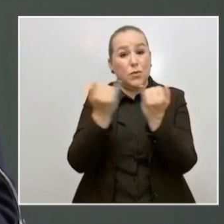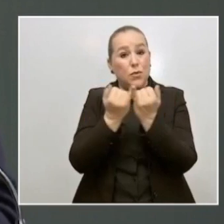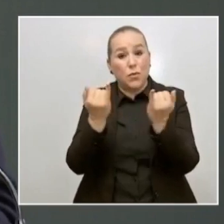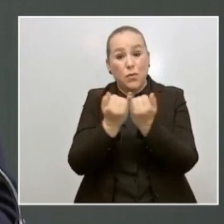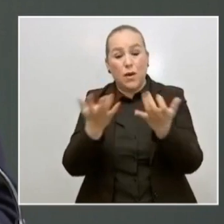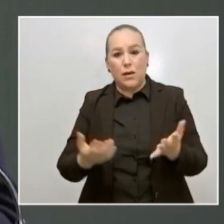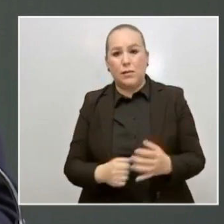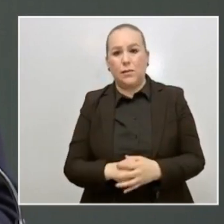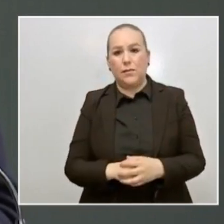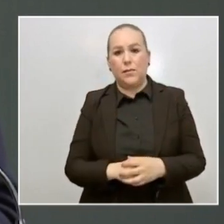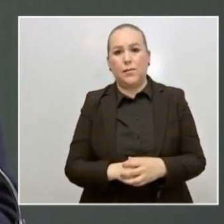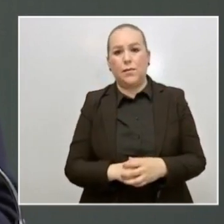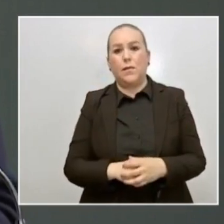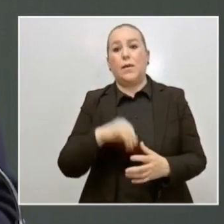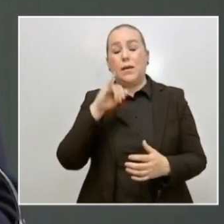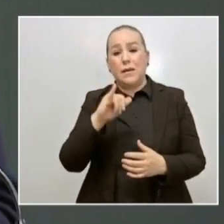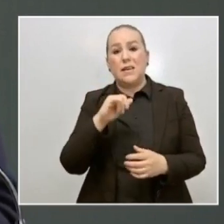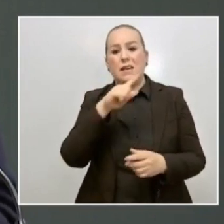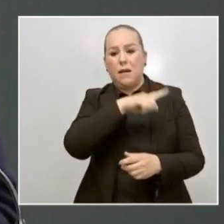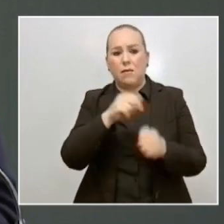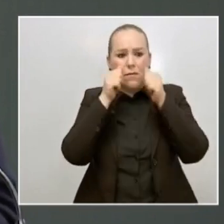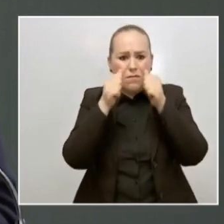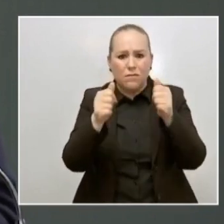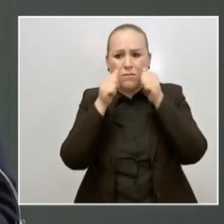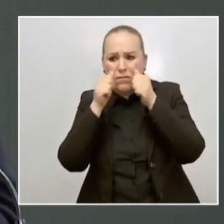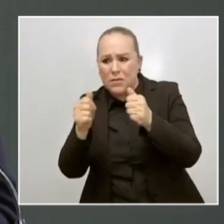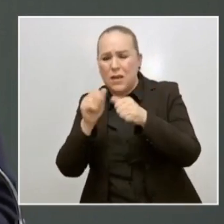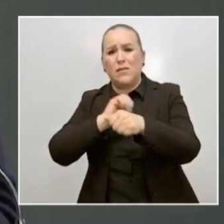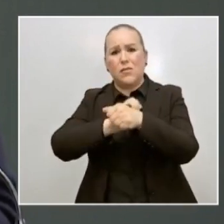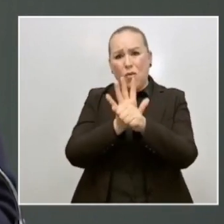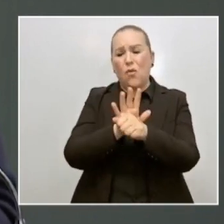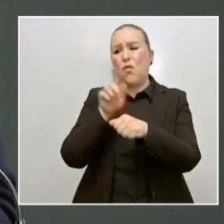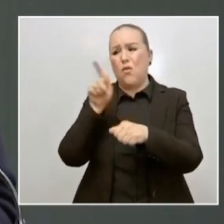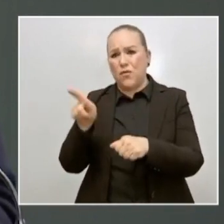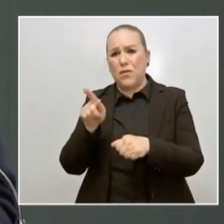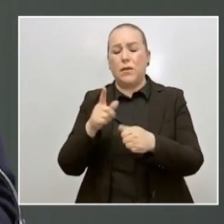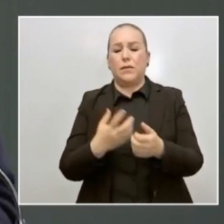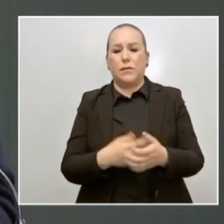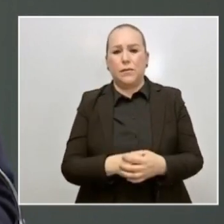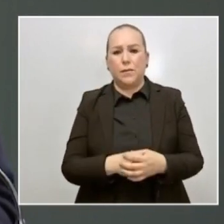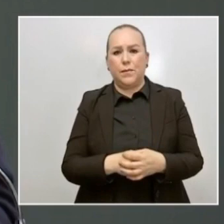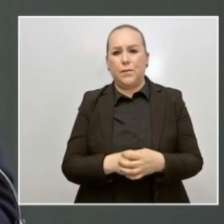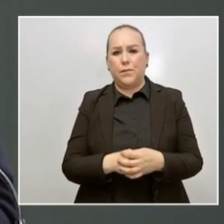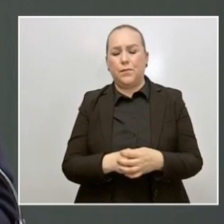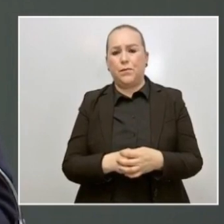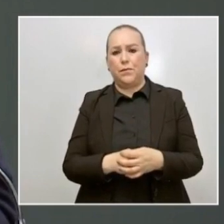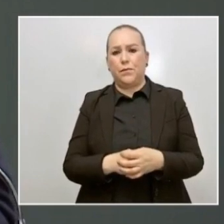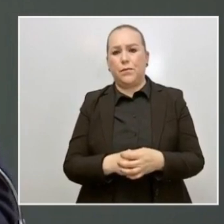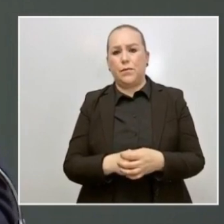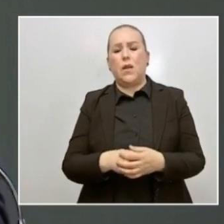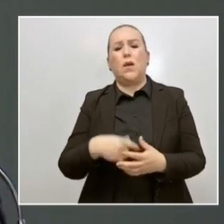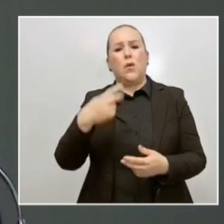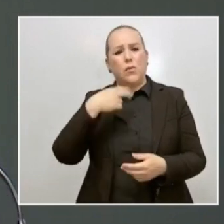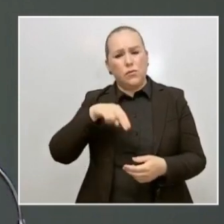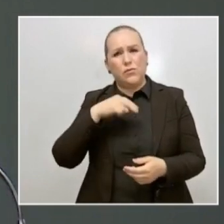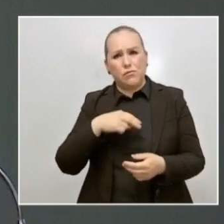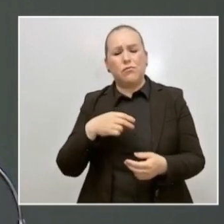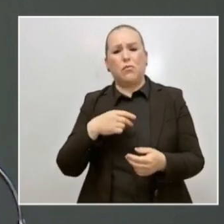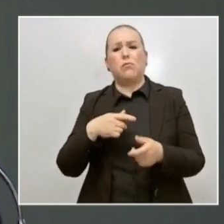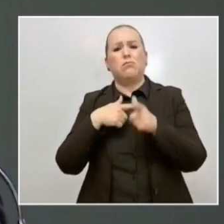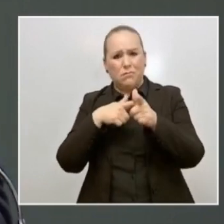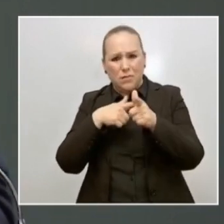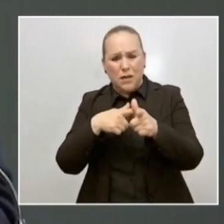en primera línea en muchos casos de la batalla contra el COVID. Coincidimos con la vacunación a maestros,